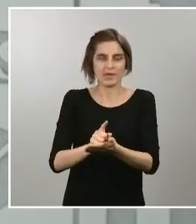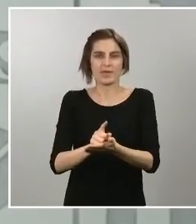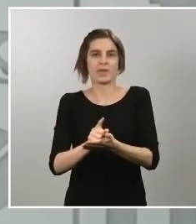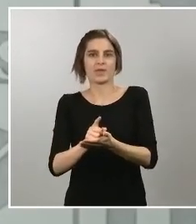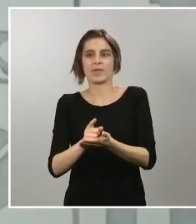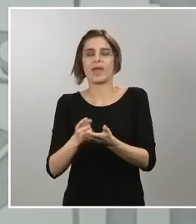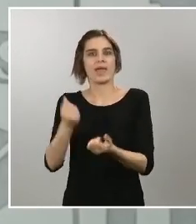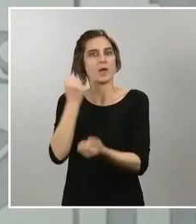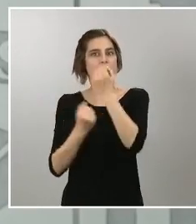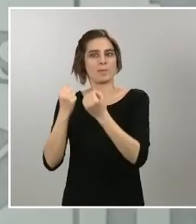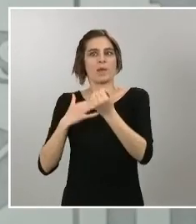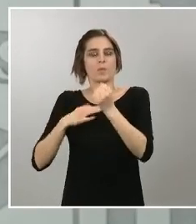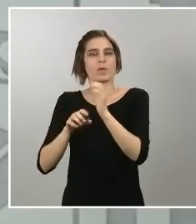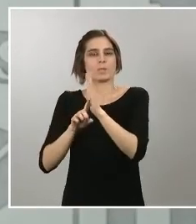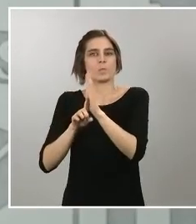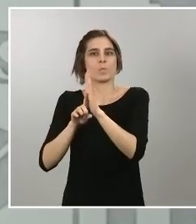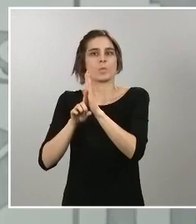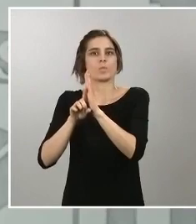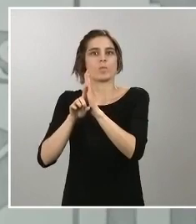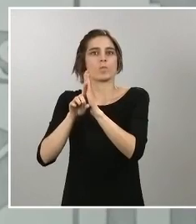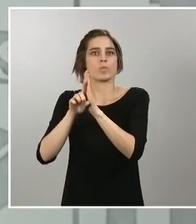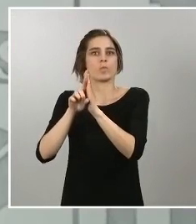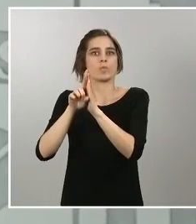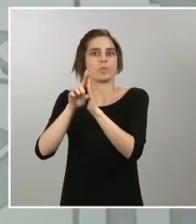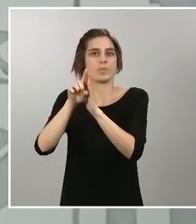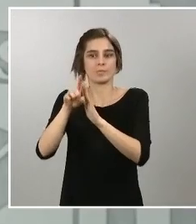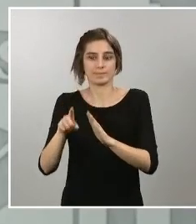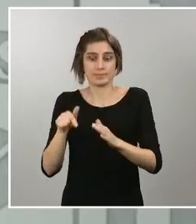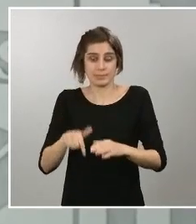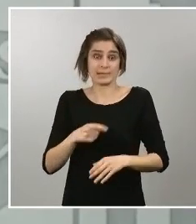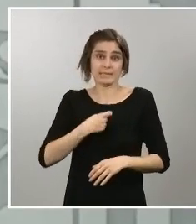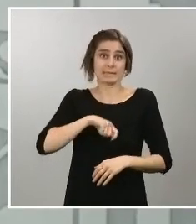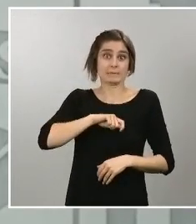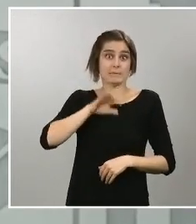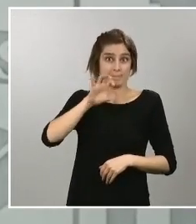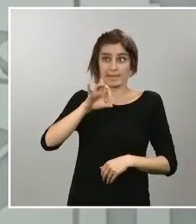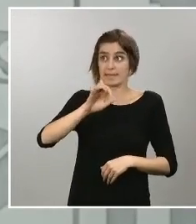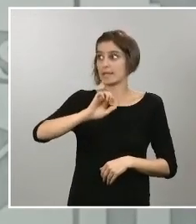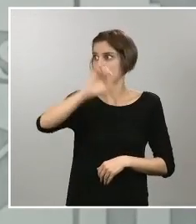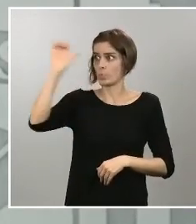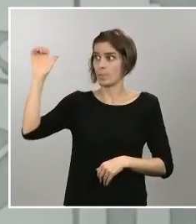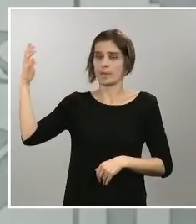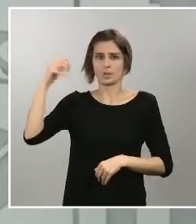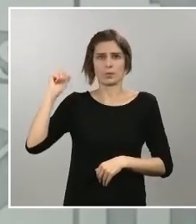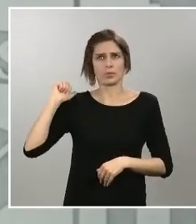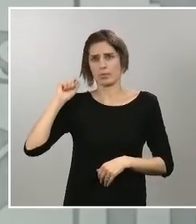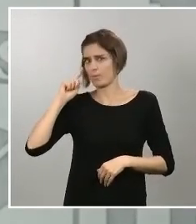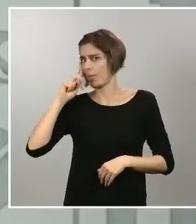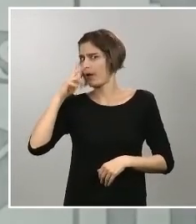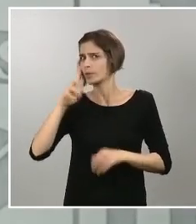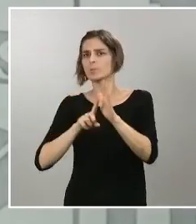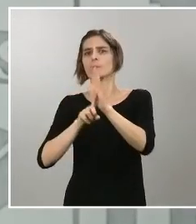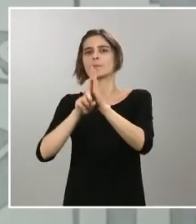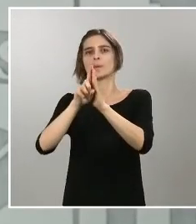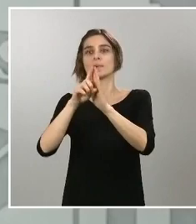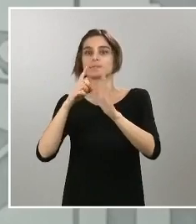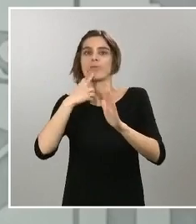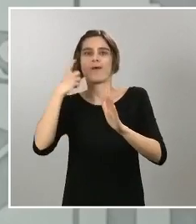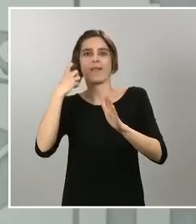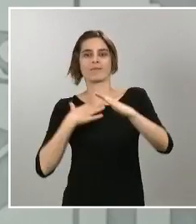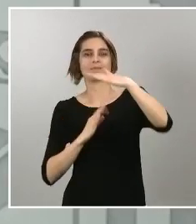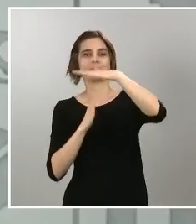crecimiento que este país y que el conjunto de Europa venía desarrollando en los últimos años. Estas medidas de